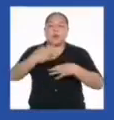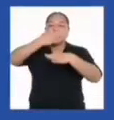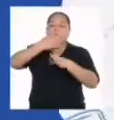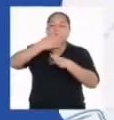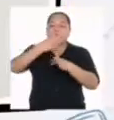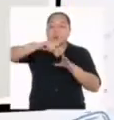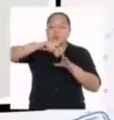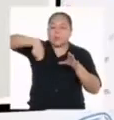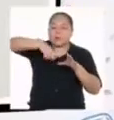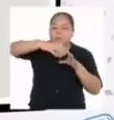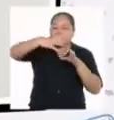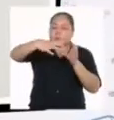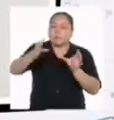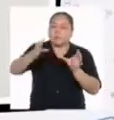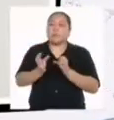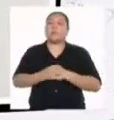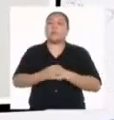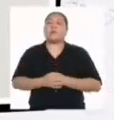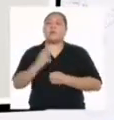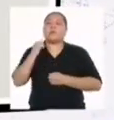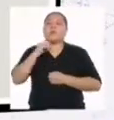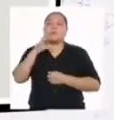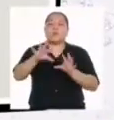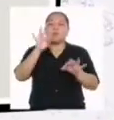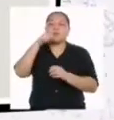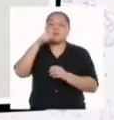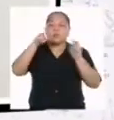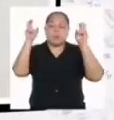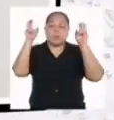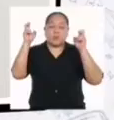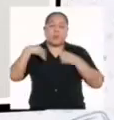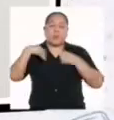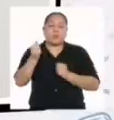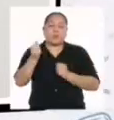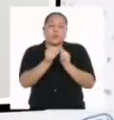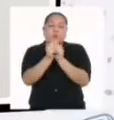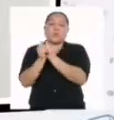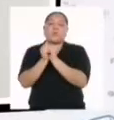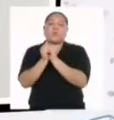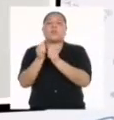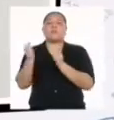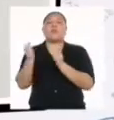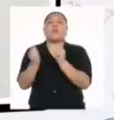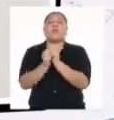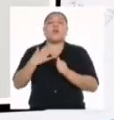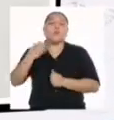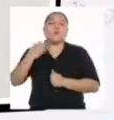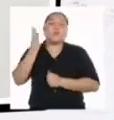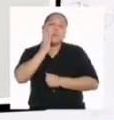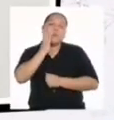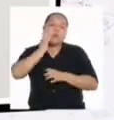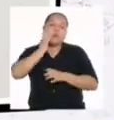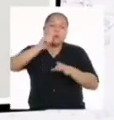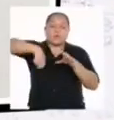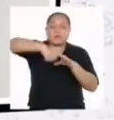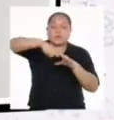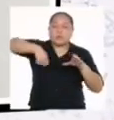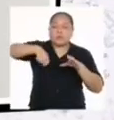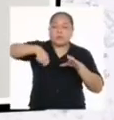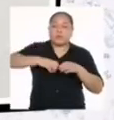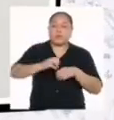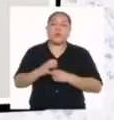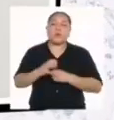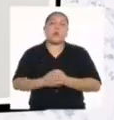Y Escogí este tema para mi caligrama Porque paso tiempo con mi mamá haciendo repostería y cocina